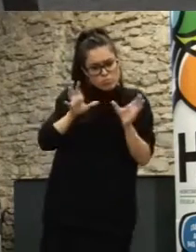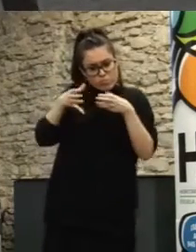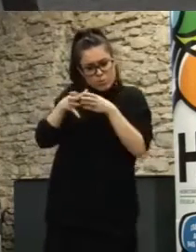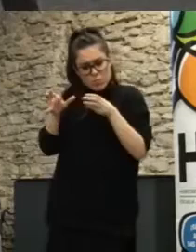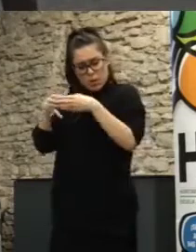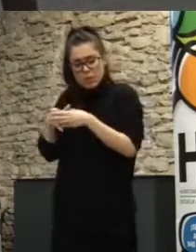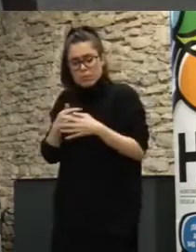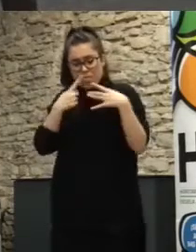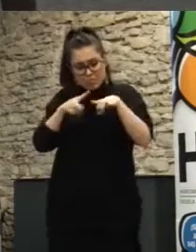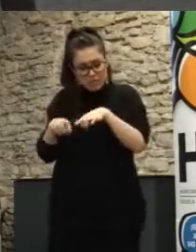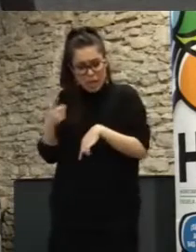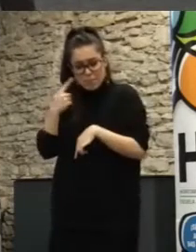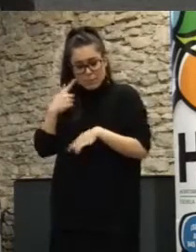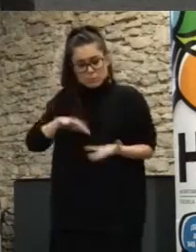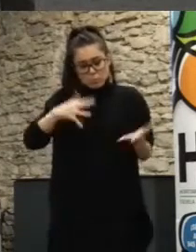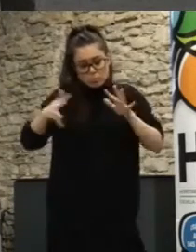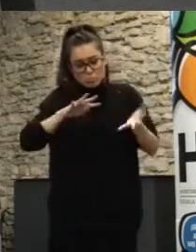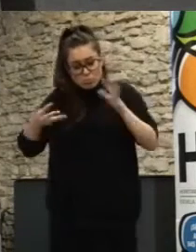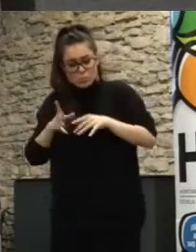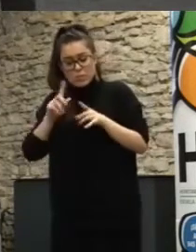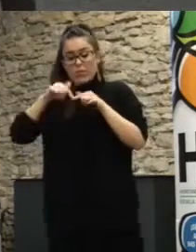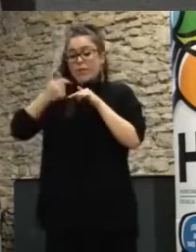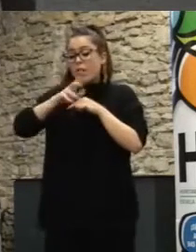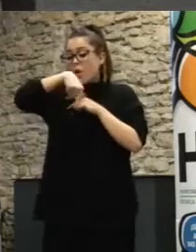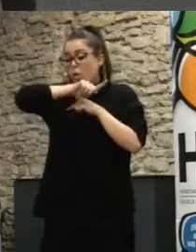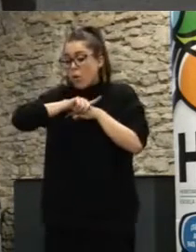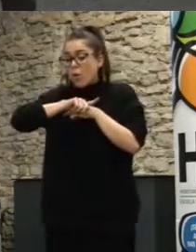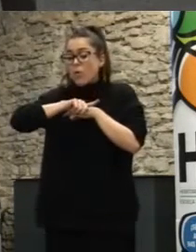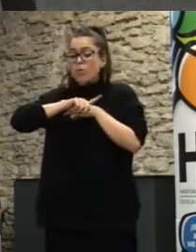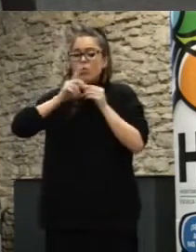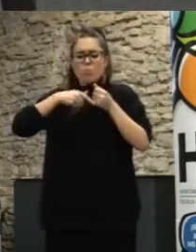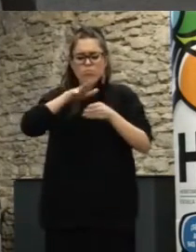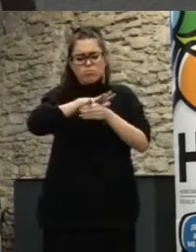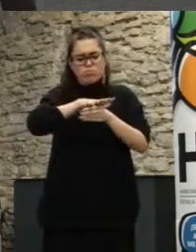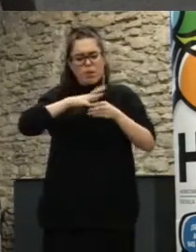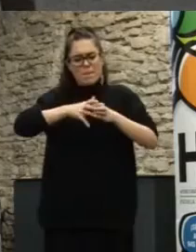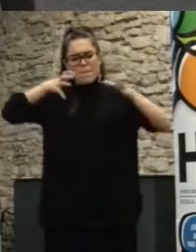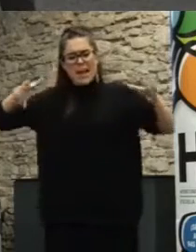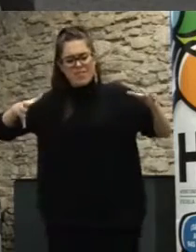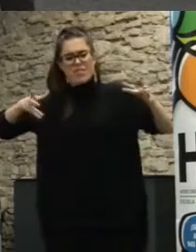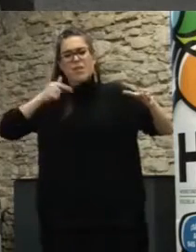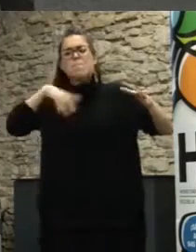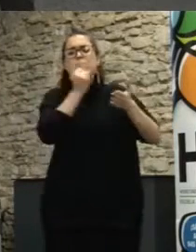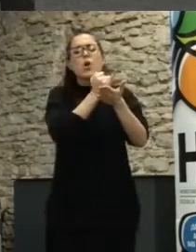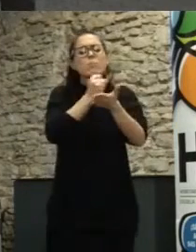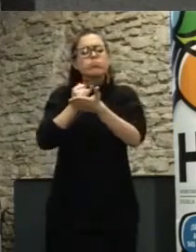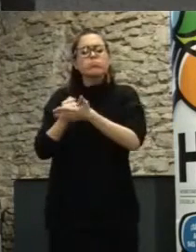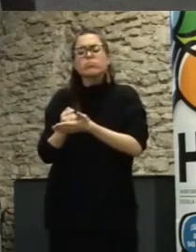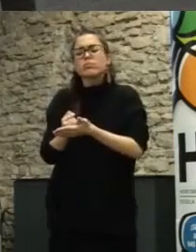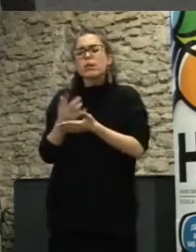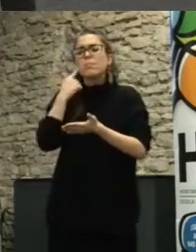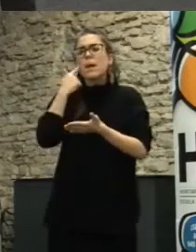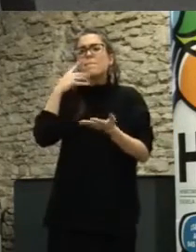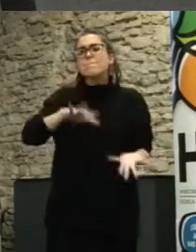funcionando las cosas a proyectos mucho más macro de coger una población mucho más grande y hacer pruebas con